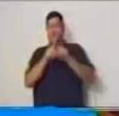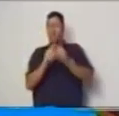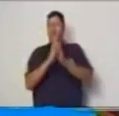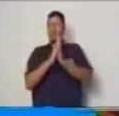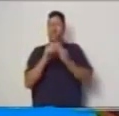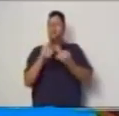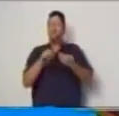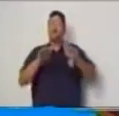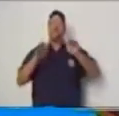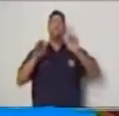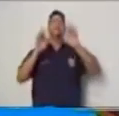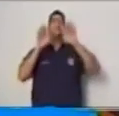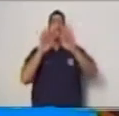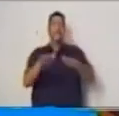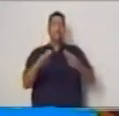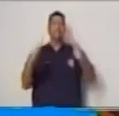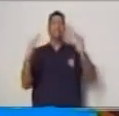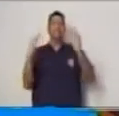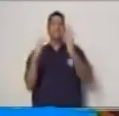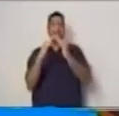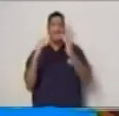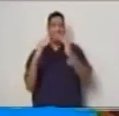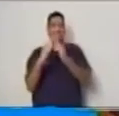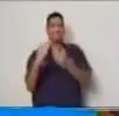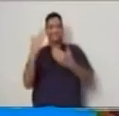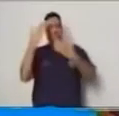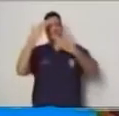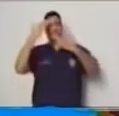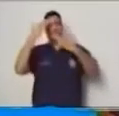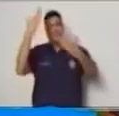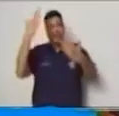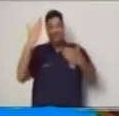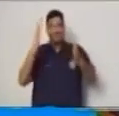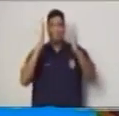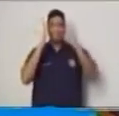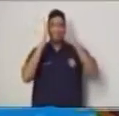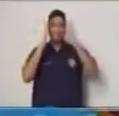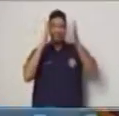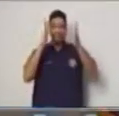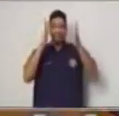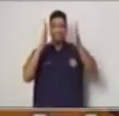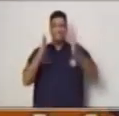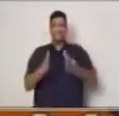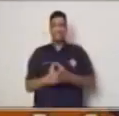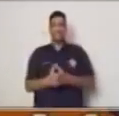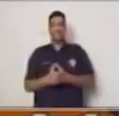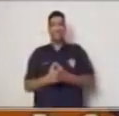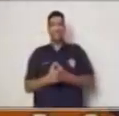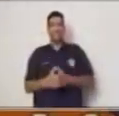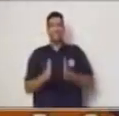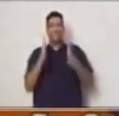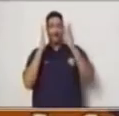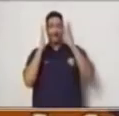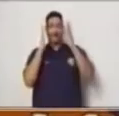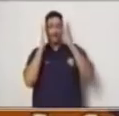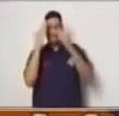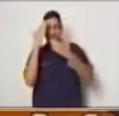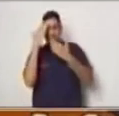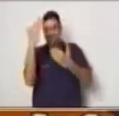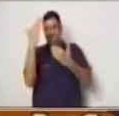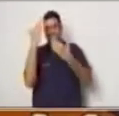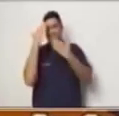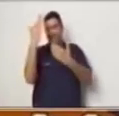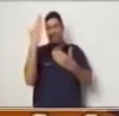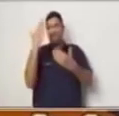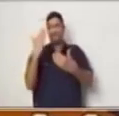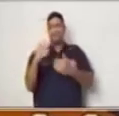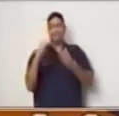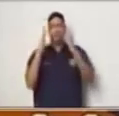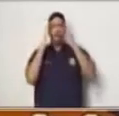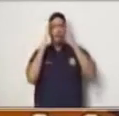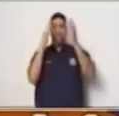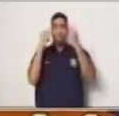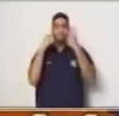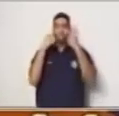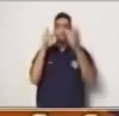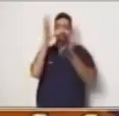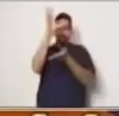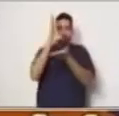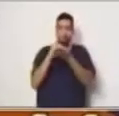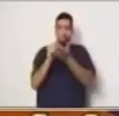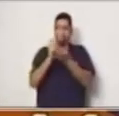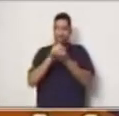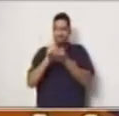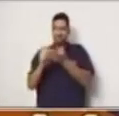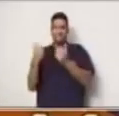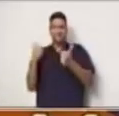en casa gracias por habernos escuchado gracias por haber estado muy atento y juntos